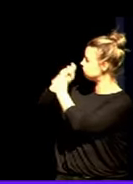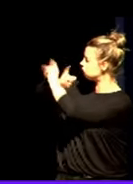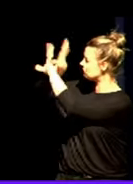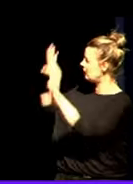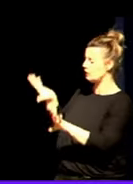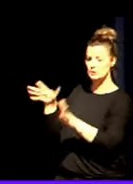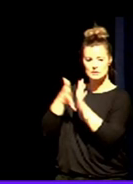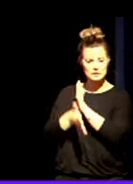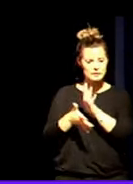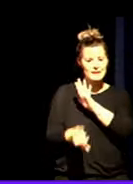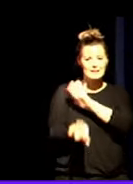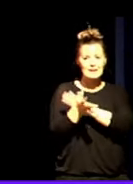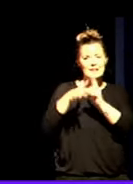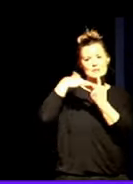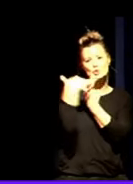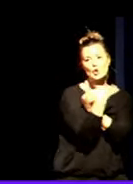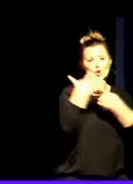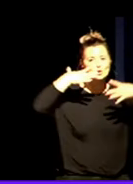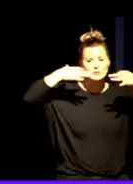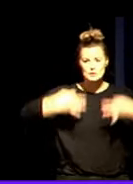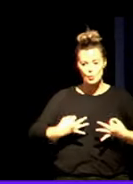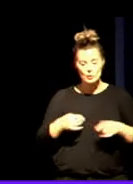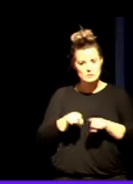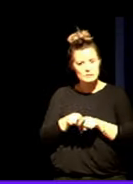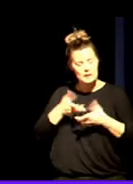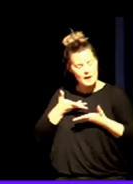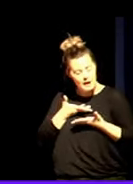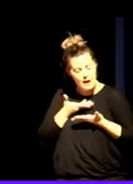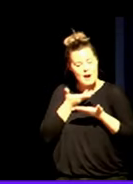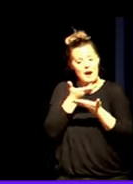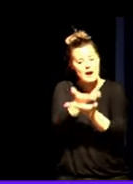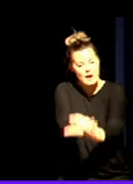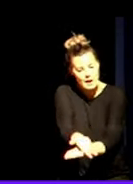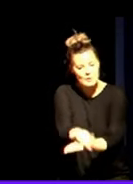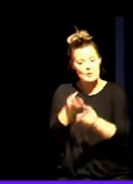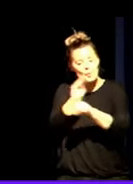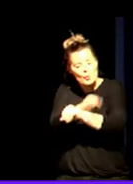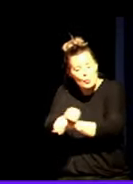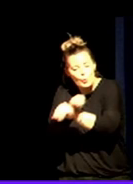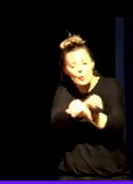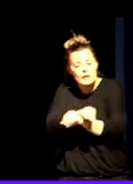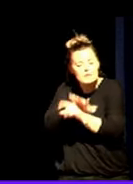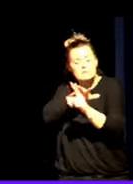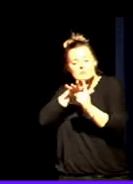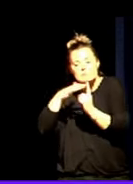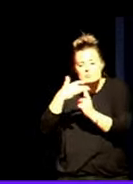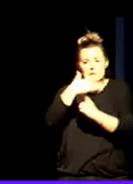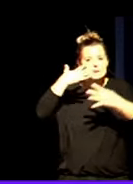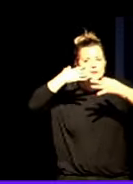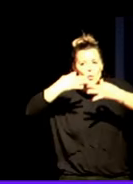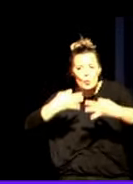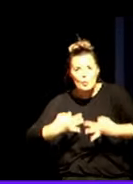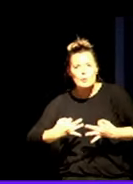seguro el favorecer el favorecer y cuidar un clima de seguridad y de